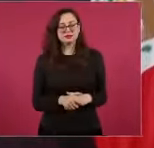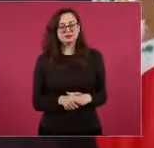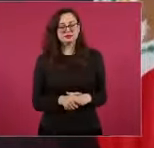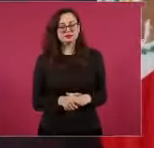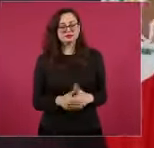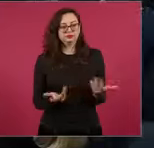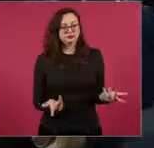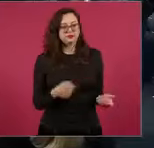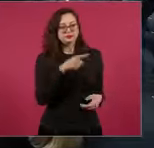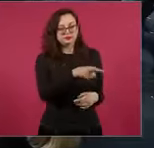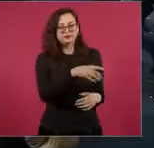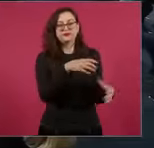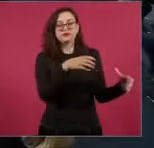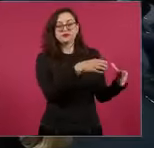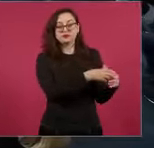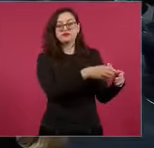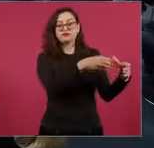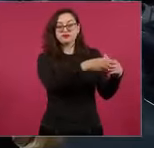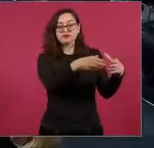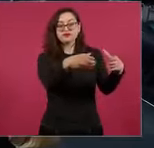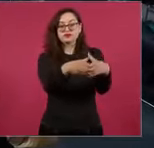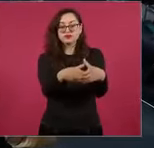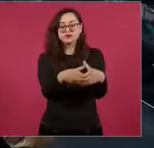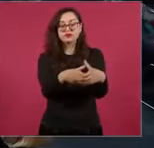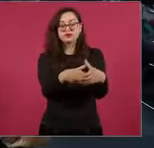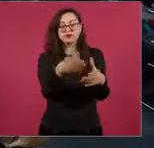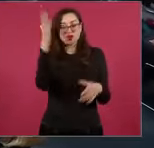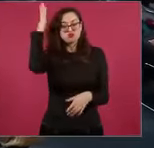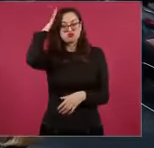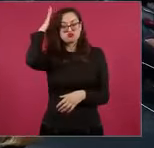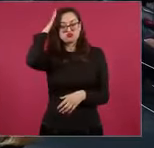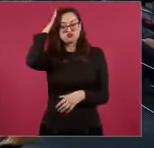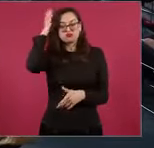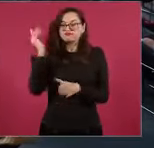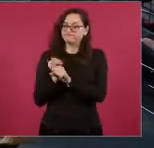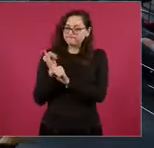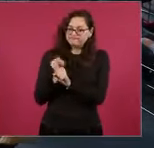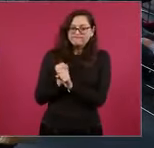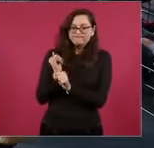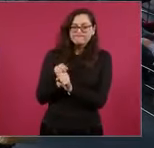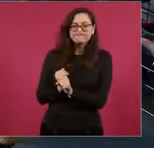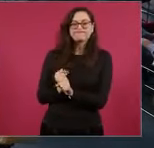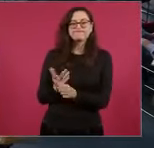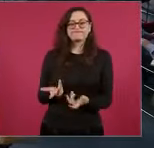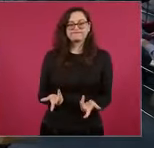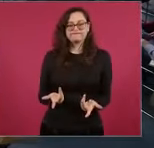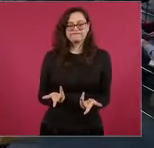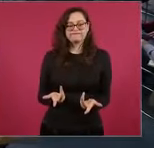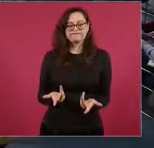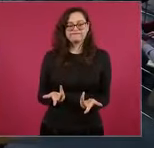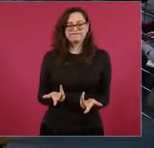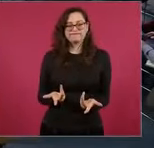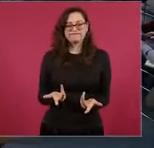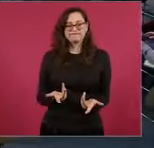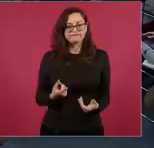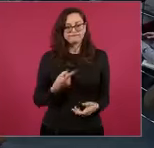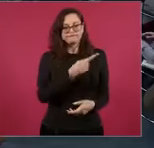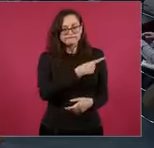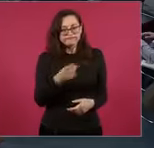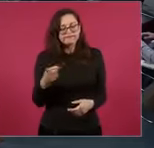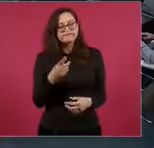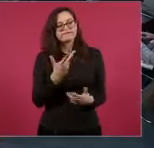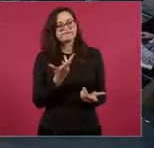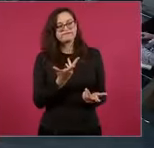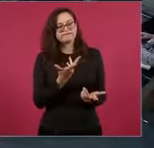respetados